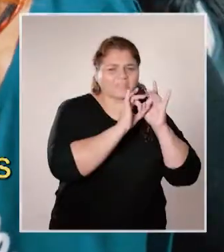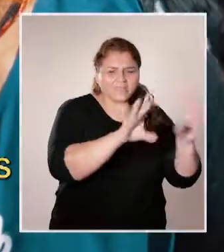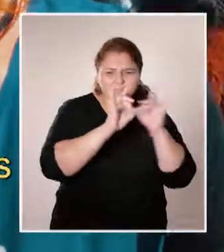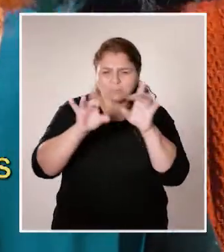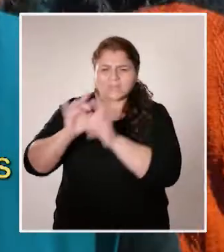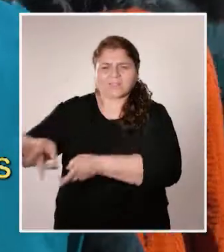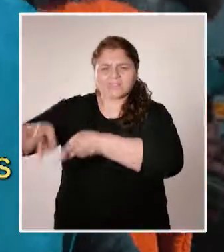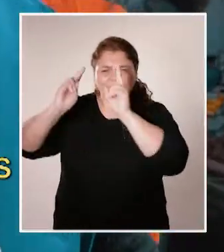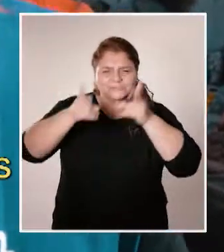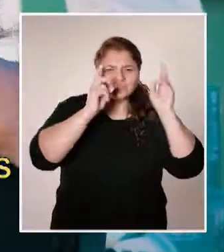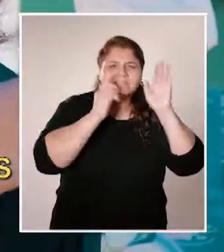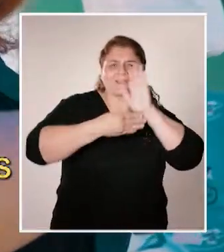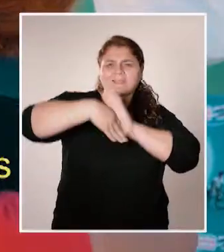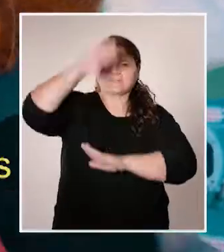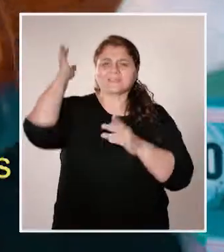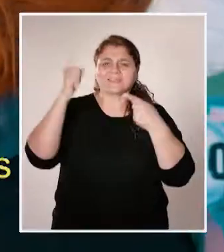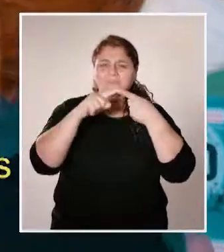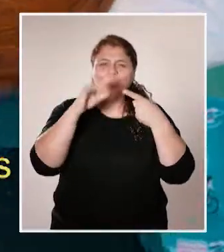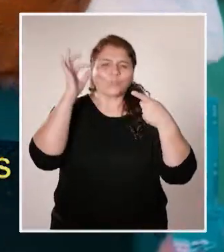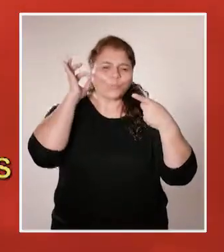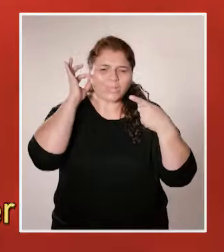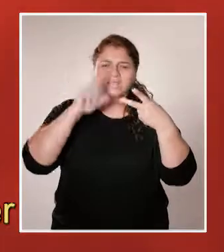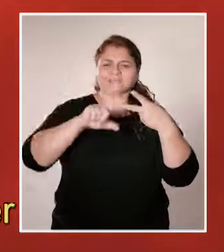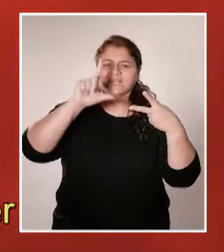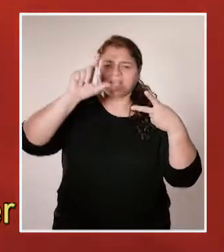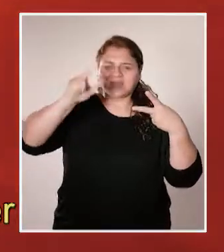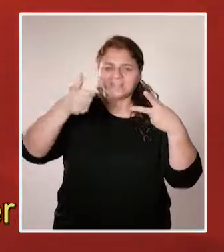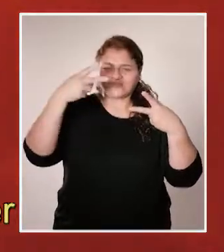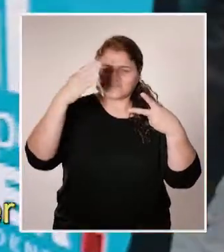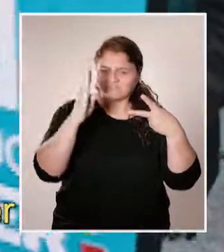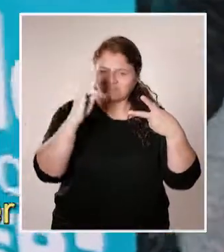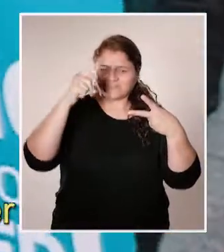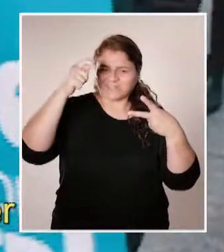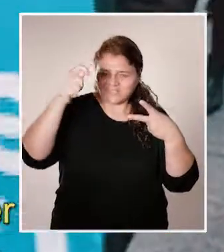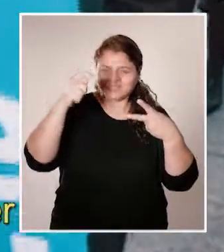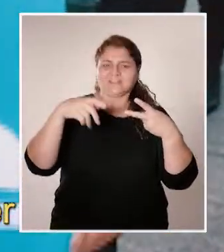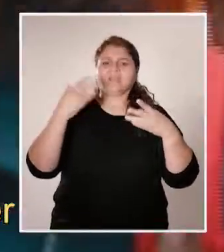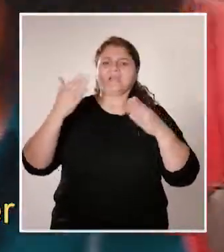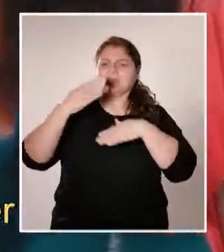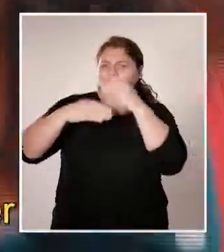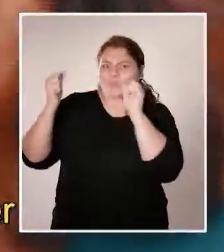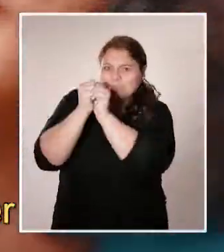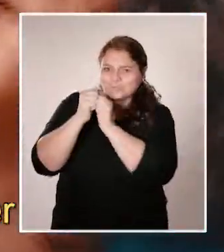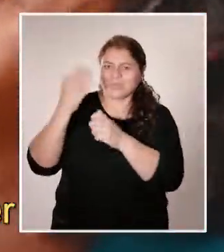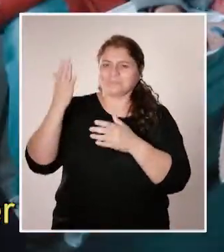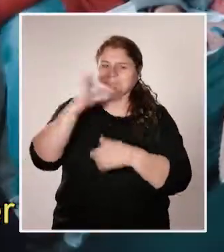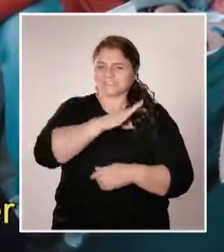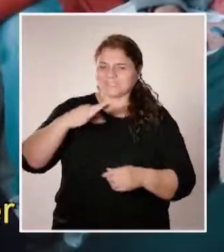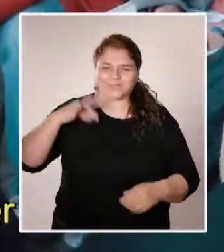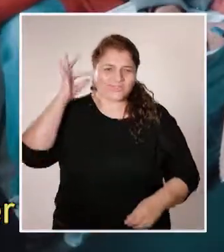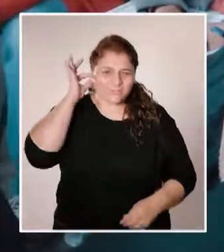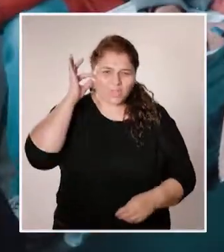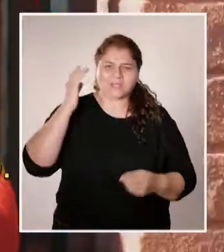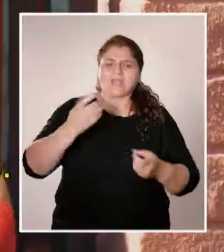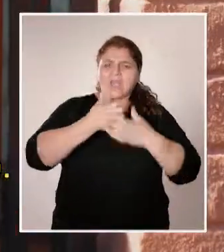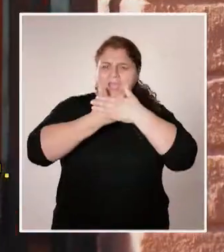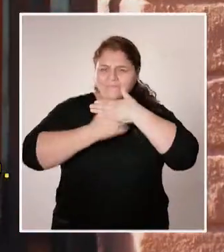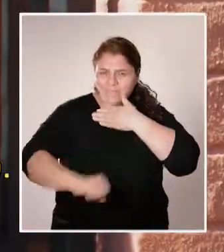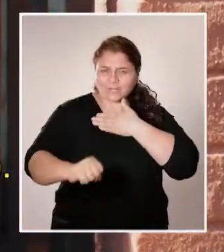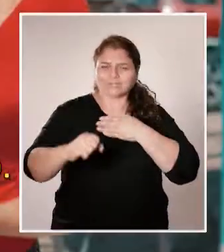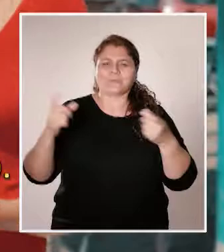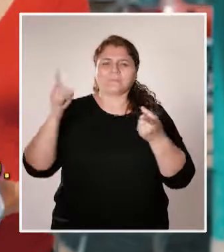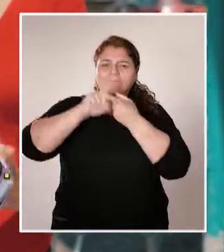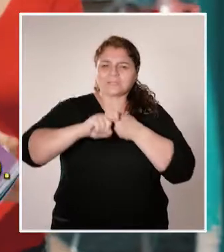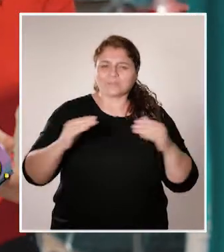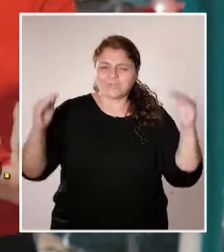Más democracia significa más derechos a quienes somos mayoría, las mujeres, la diversidad sexual. Avanzamos con el Ministerio de la Mujer, las tres